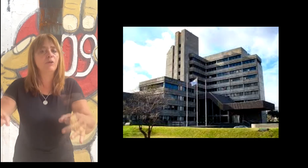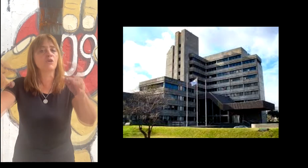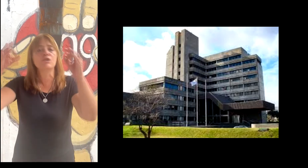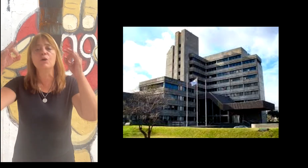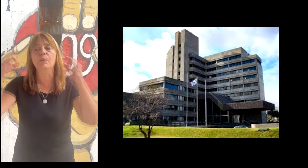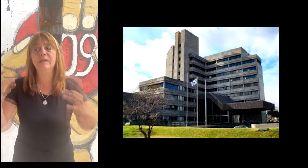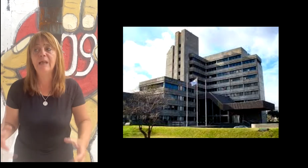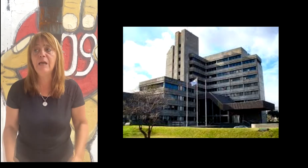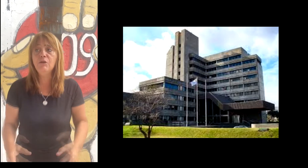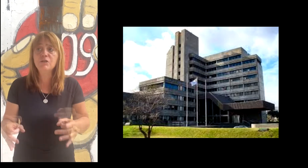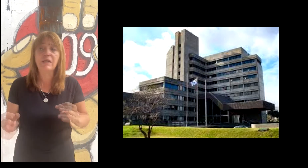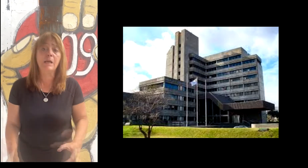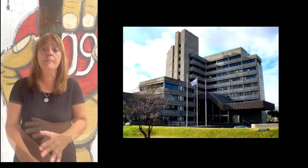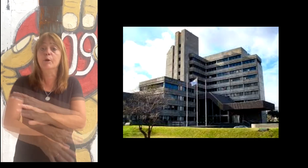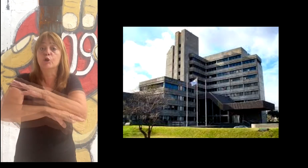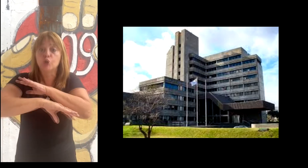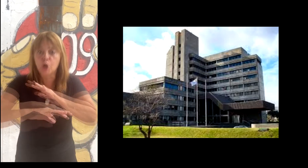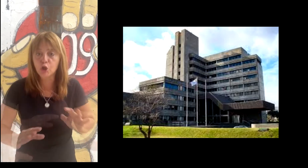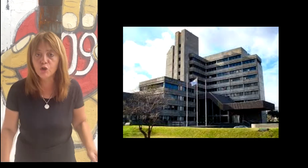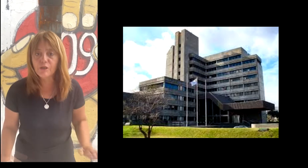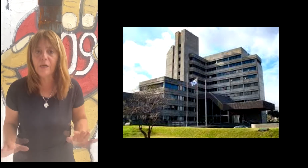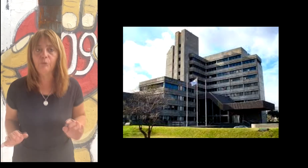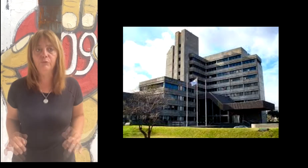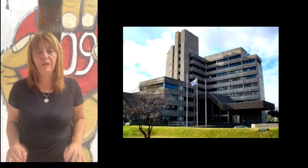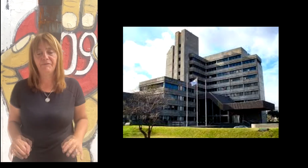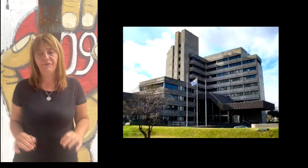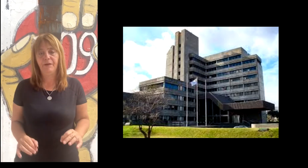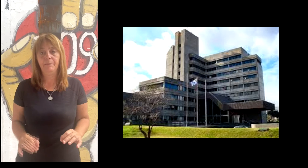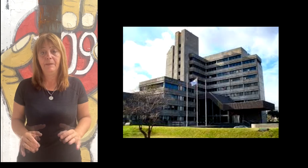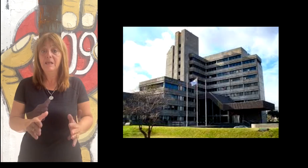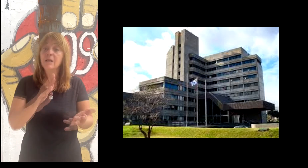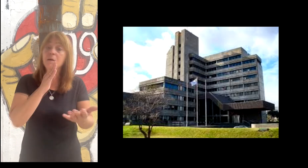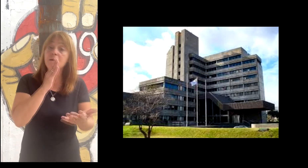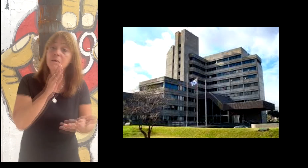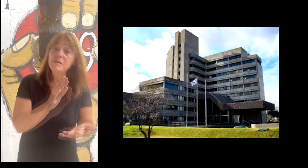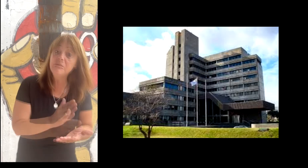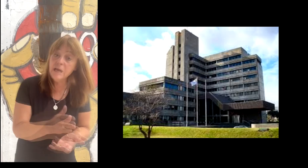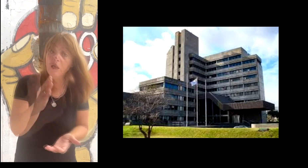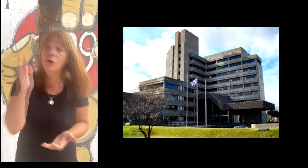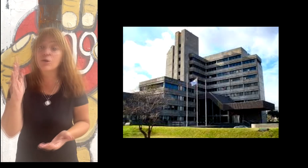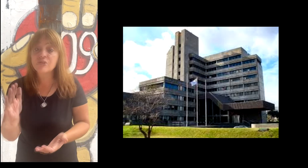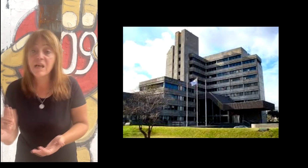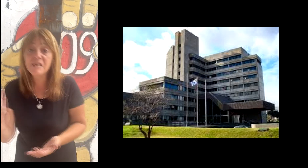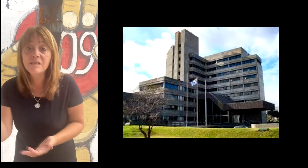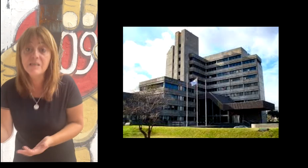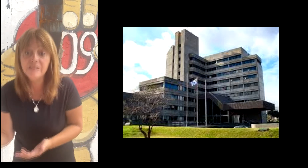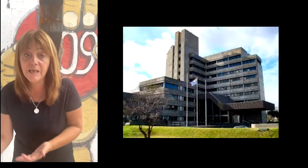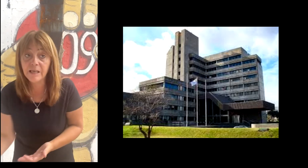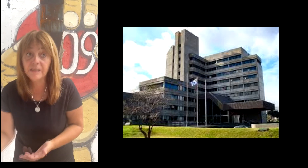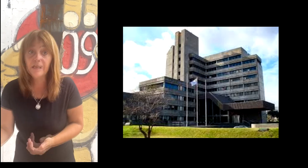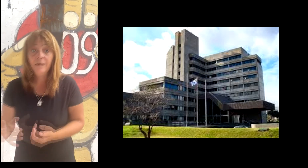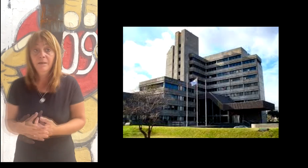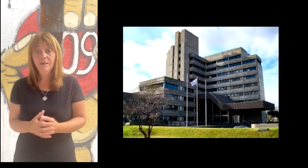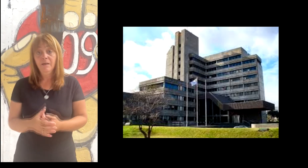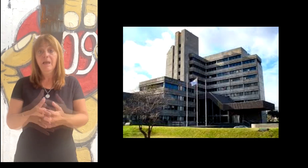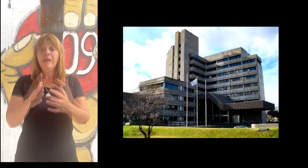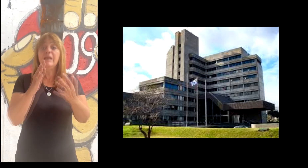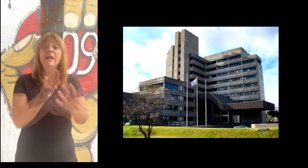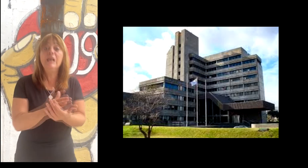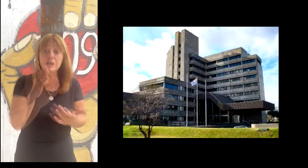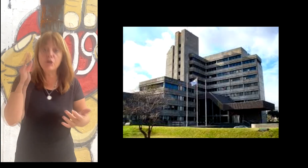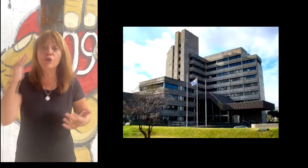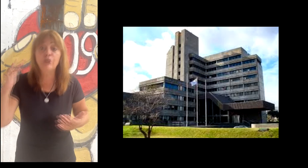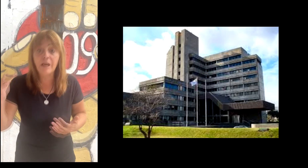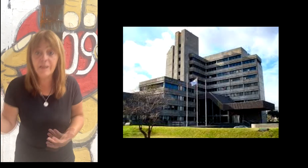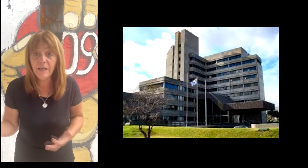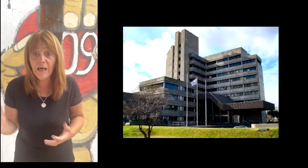altura uno no lo puede entender, de verdad, lo piensa, lo cuenta y dice, no, no, no están hablando del Uruguay. Sí,